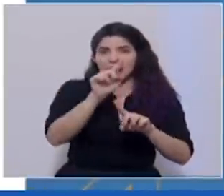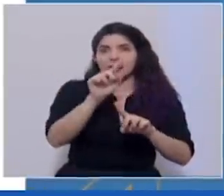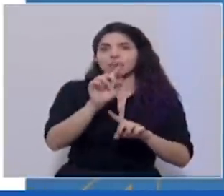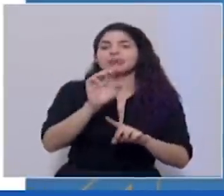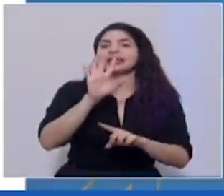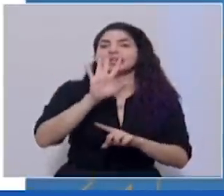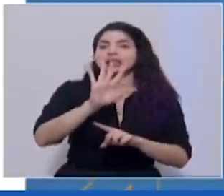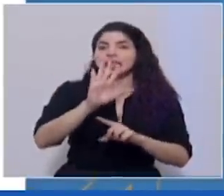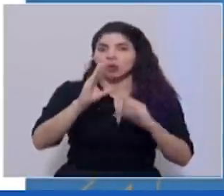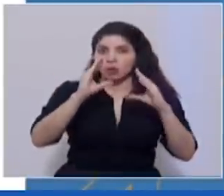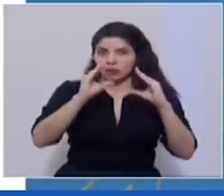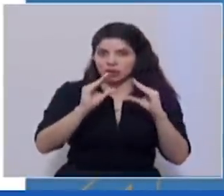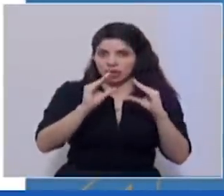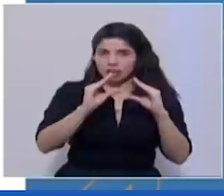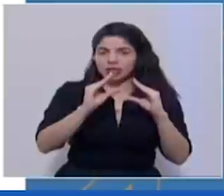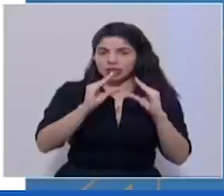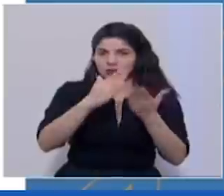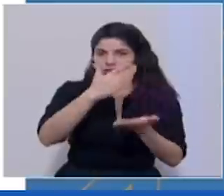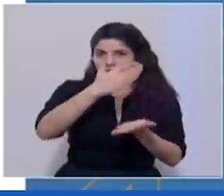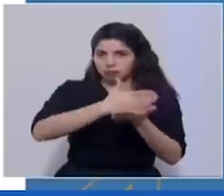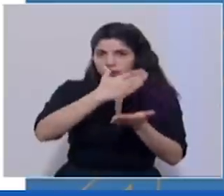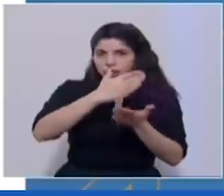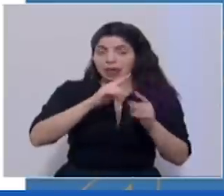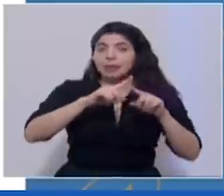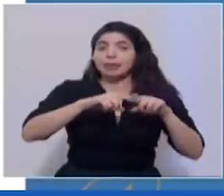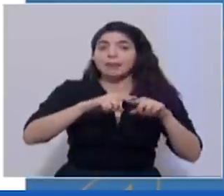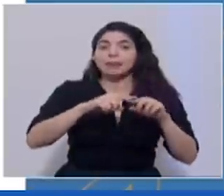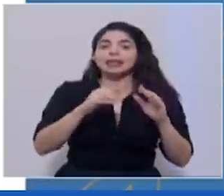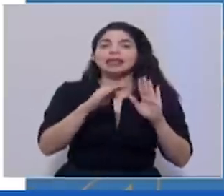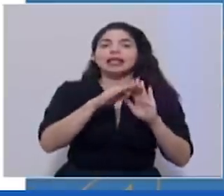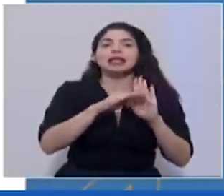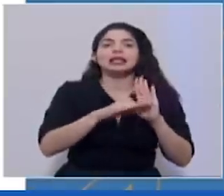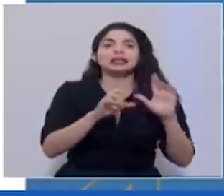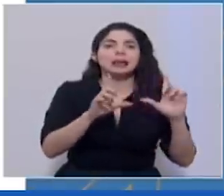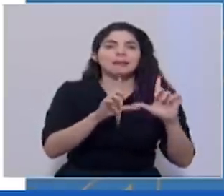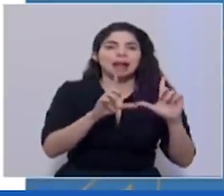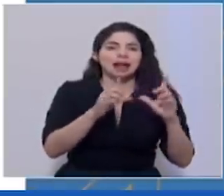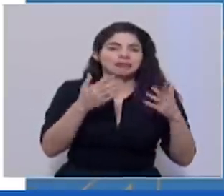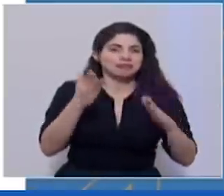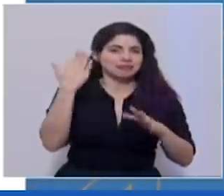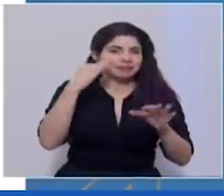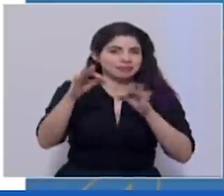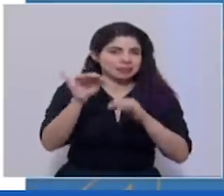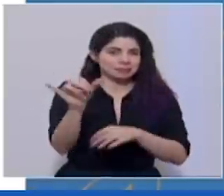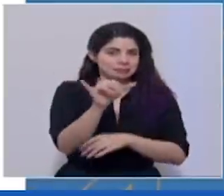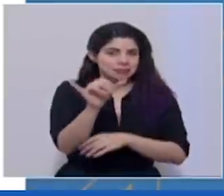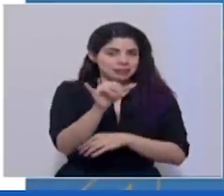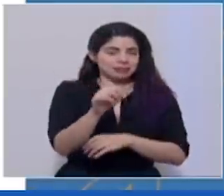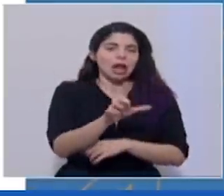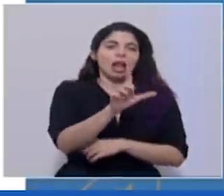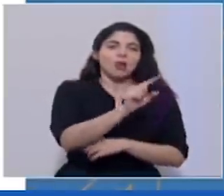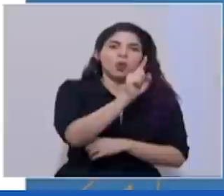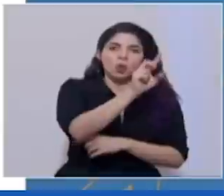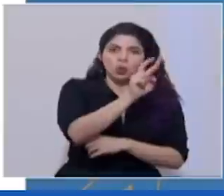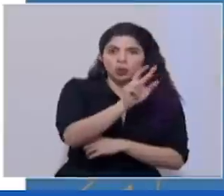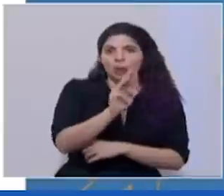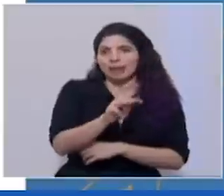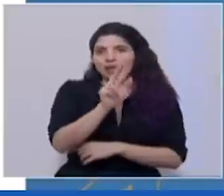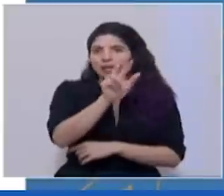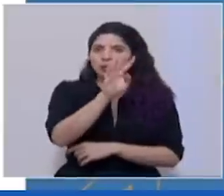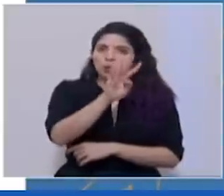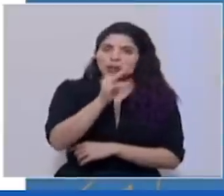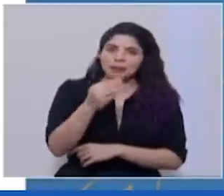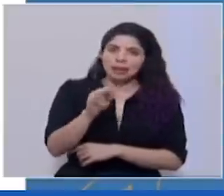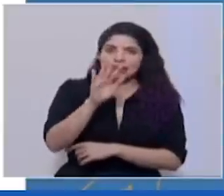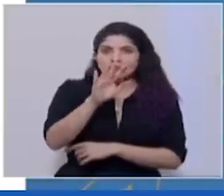p.m., según la lista de placas ordinaria que ya he mencionado, lunes uno y dos, martes tres y cuatro,